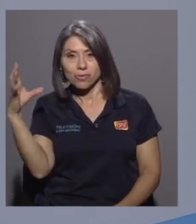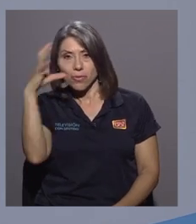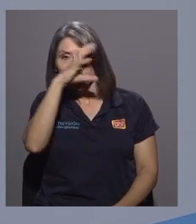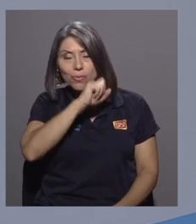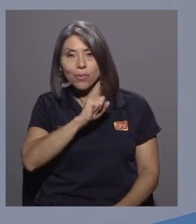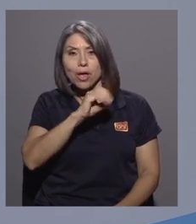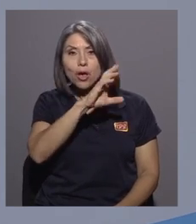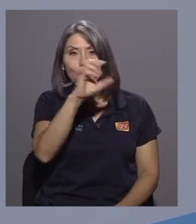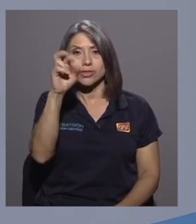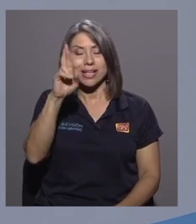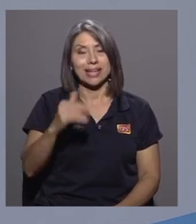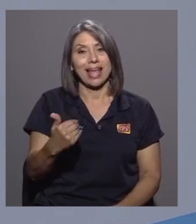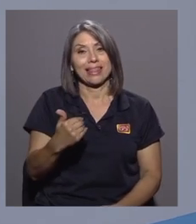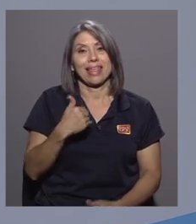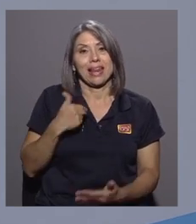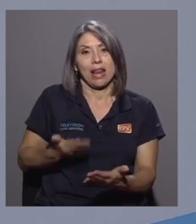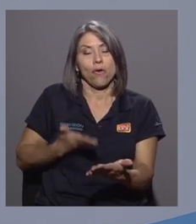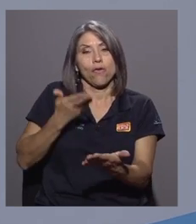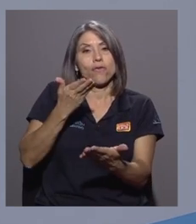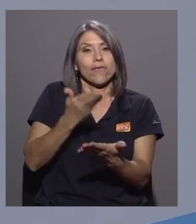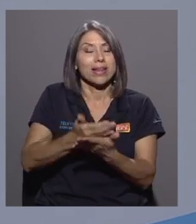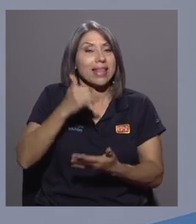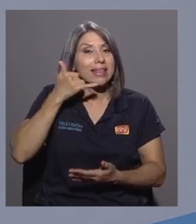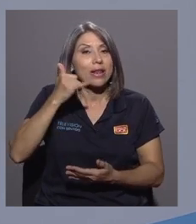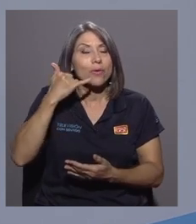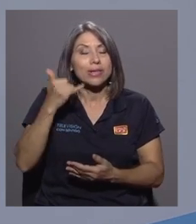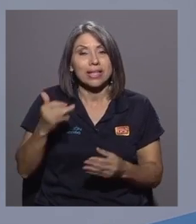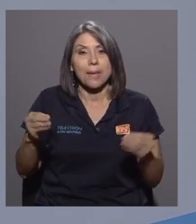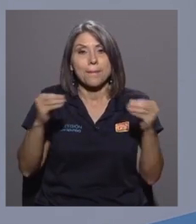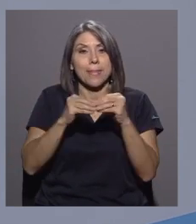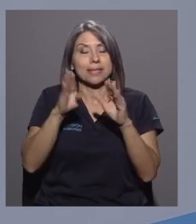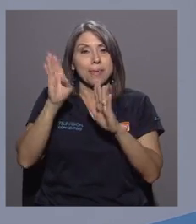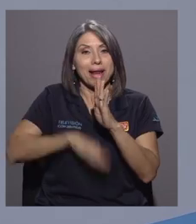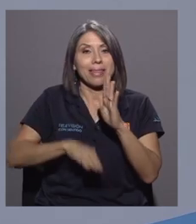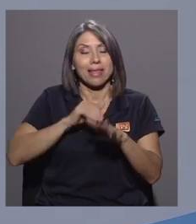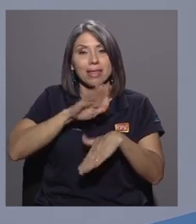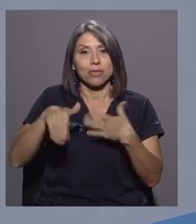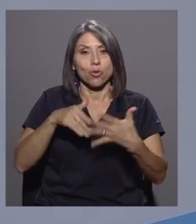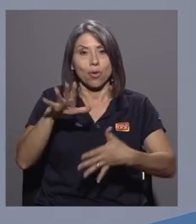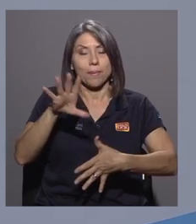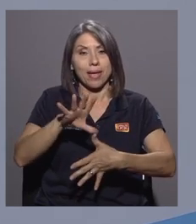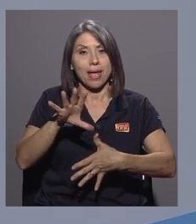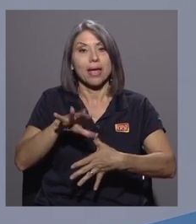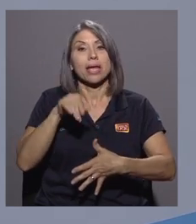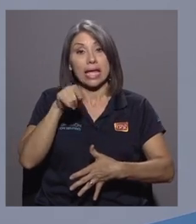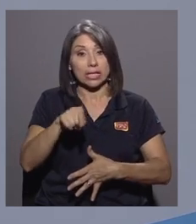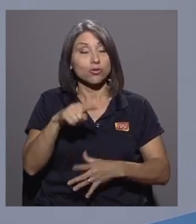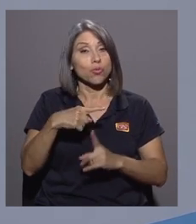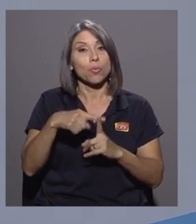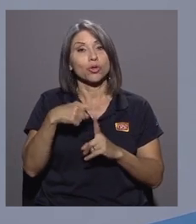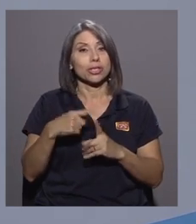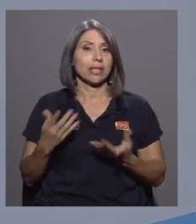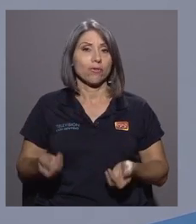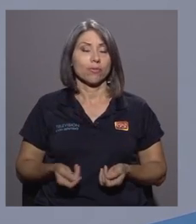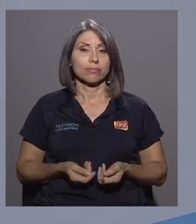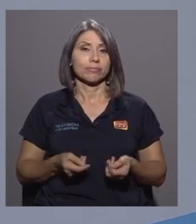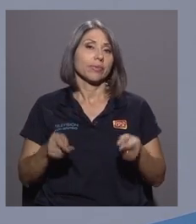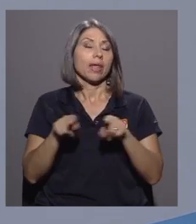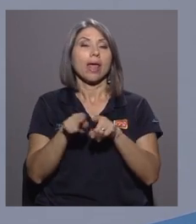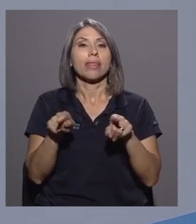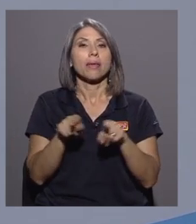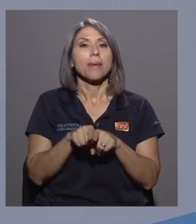canasta de telefonía móvil más barata de todo el continente. Y esto es algo muy positivo y que además incide